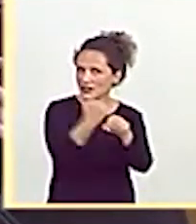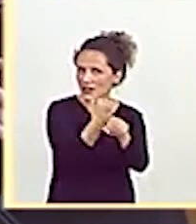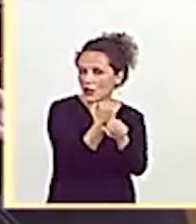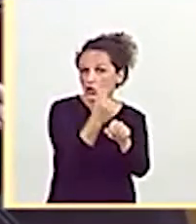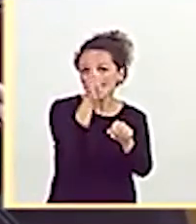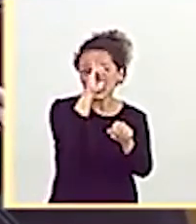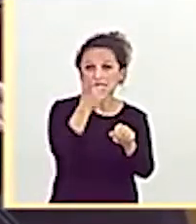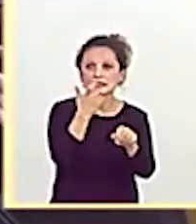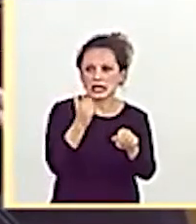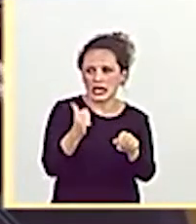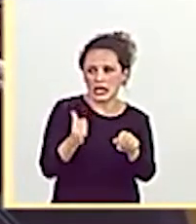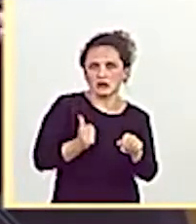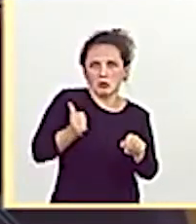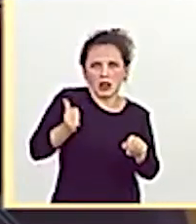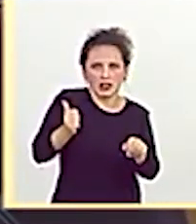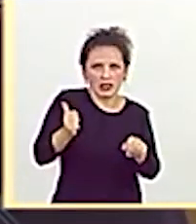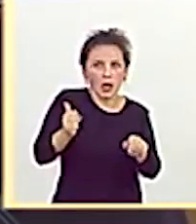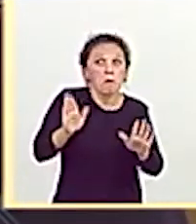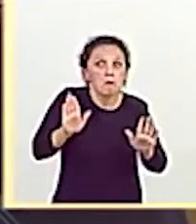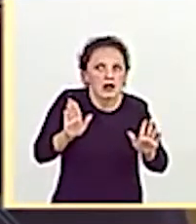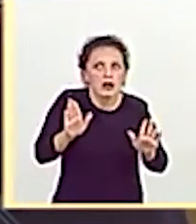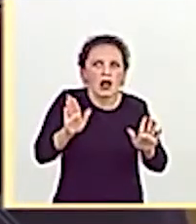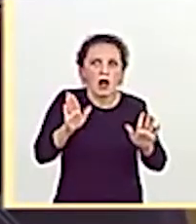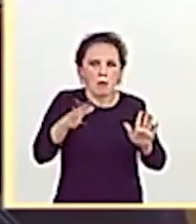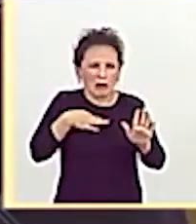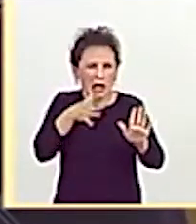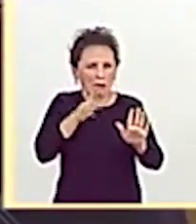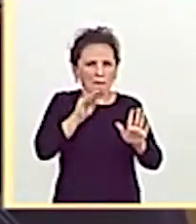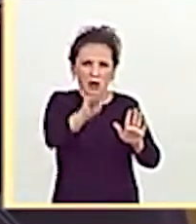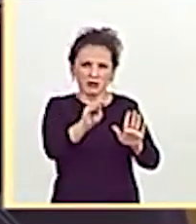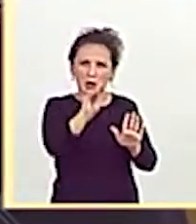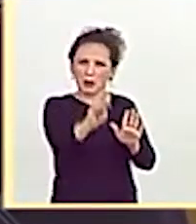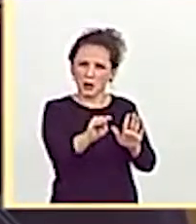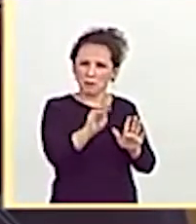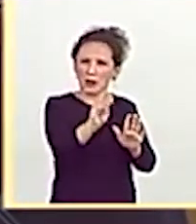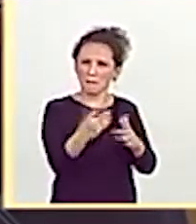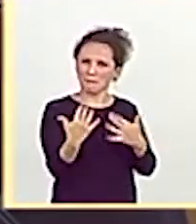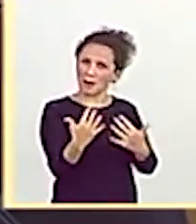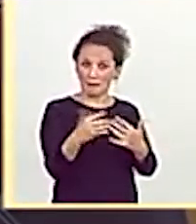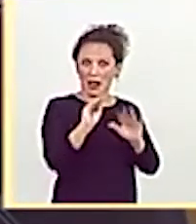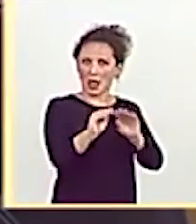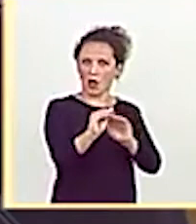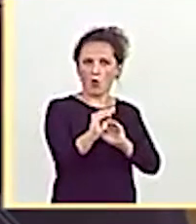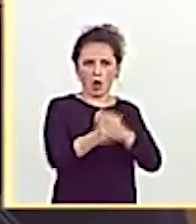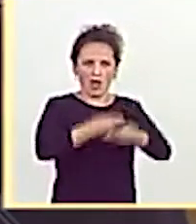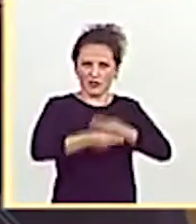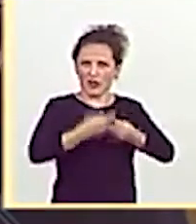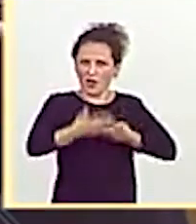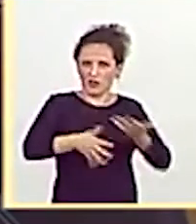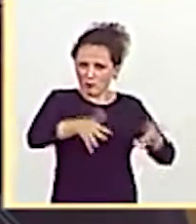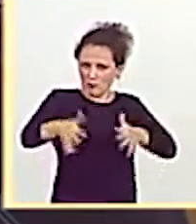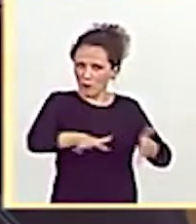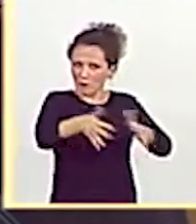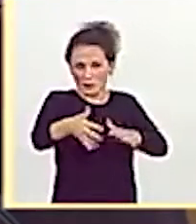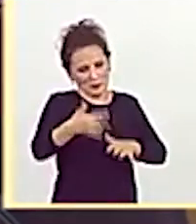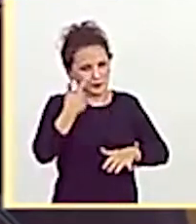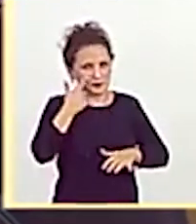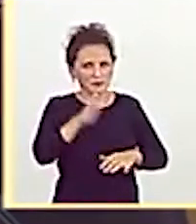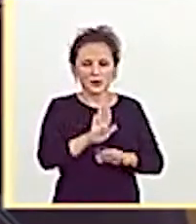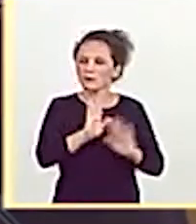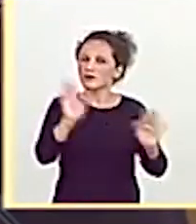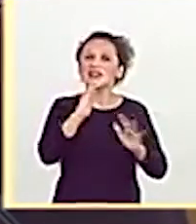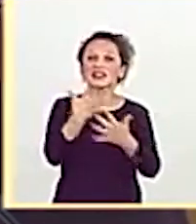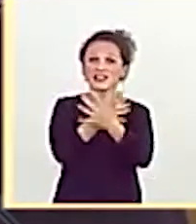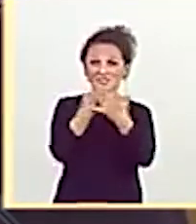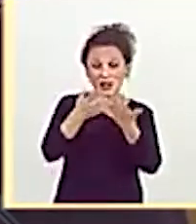será una casualidad pero igual empezamos a preguntar sobre más cosas más a menudo para que se agilicen determinadas cuestiones Bien, el 16 de